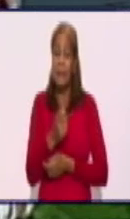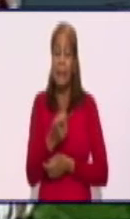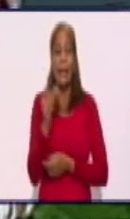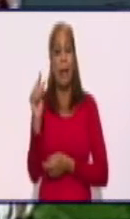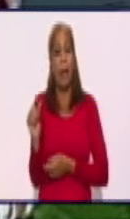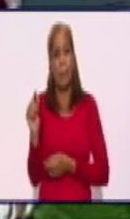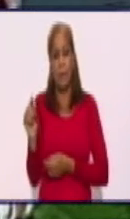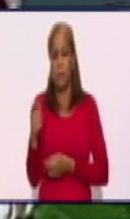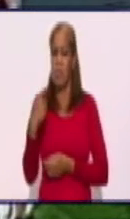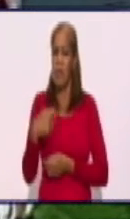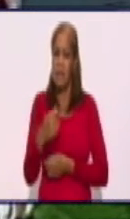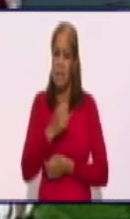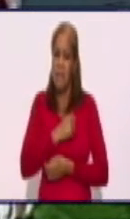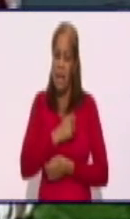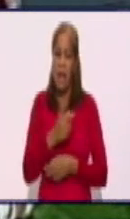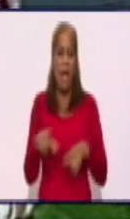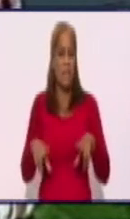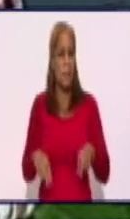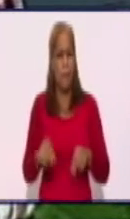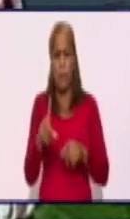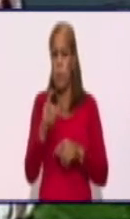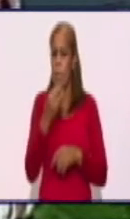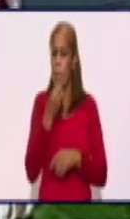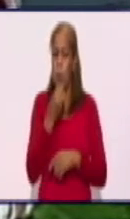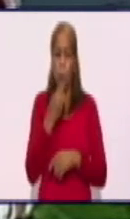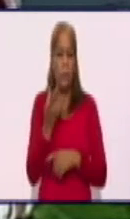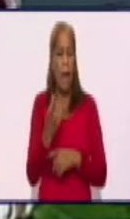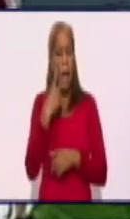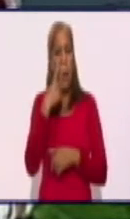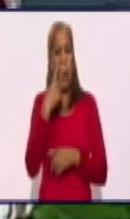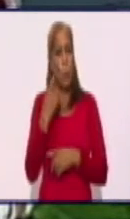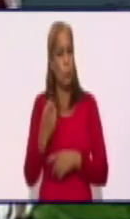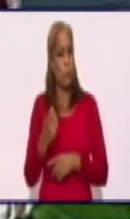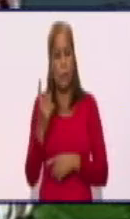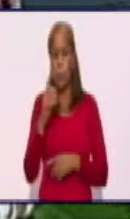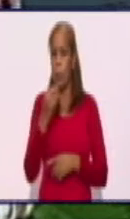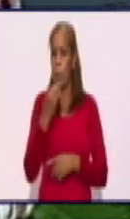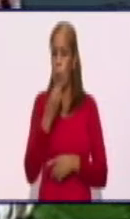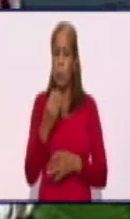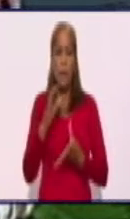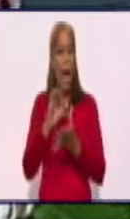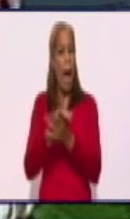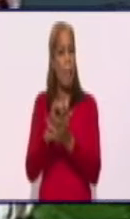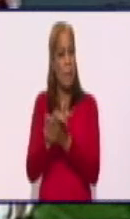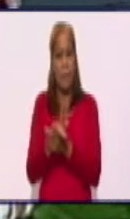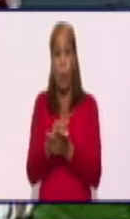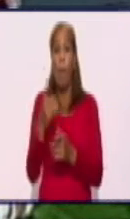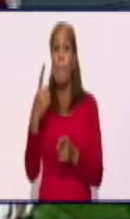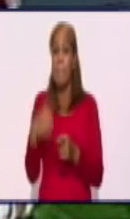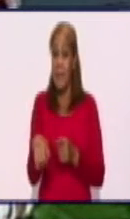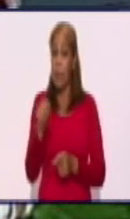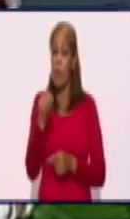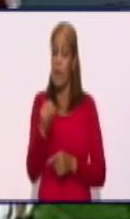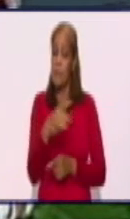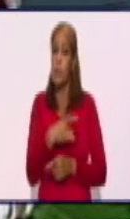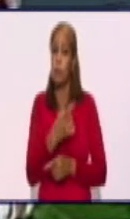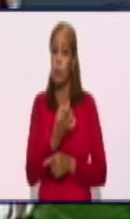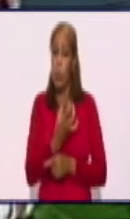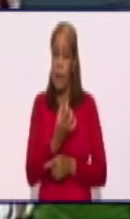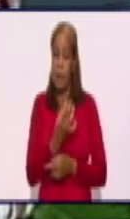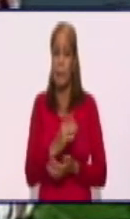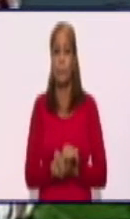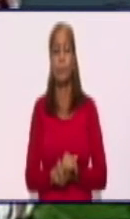No importa que no lo conozcamos, no importa que no seamos familia o amistad cercana a esa persona,